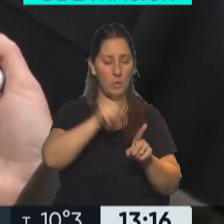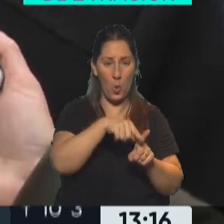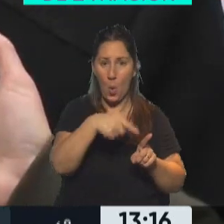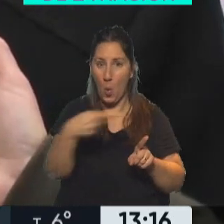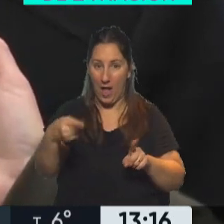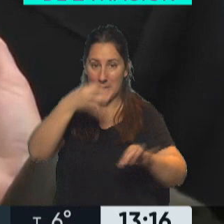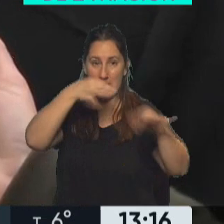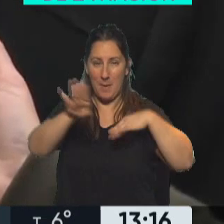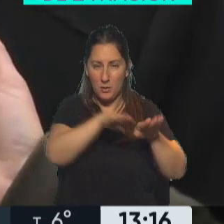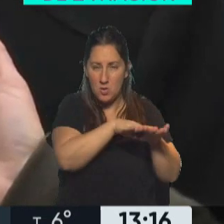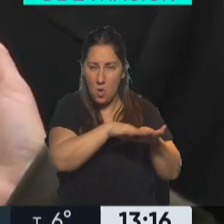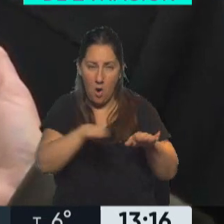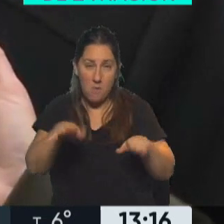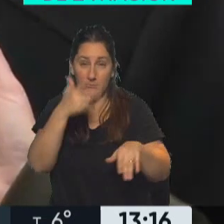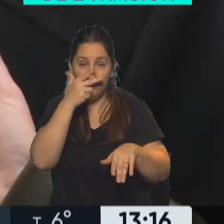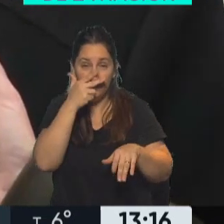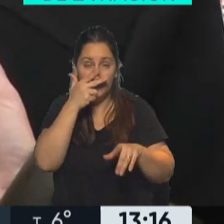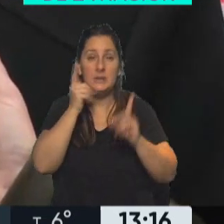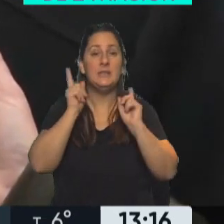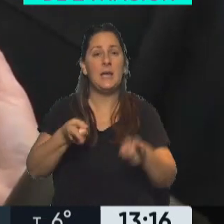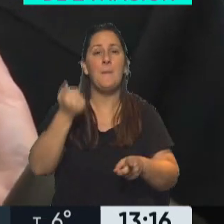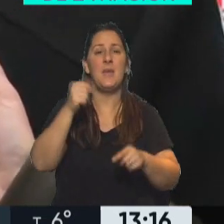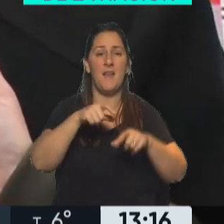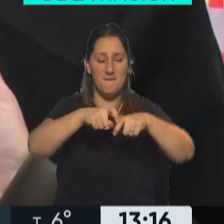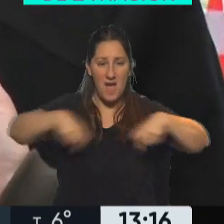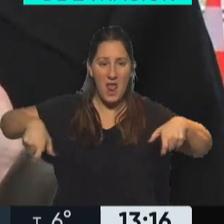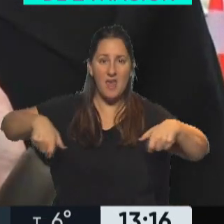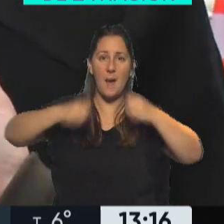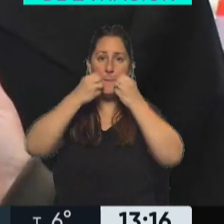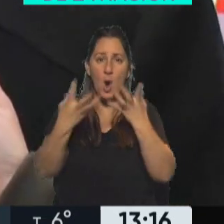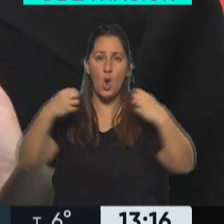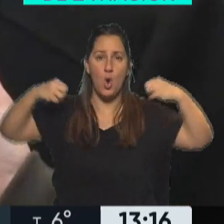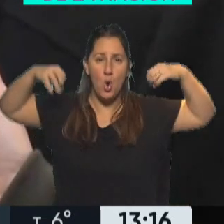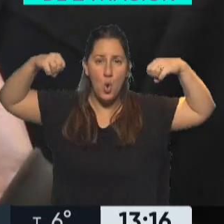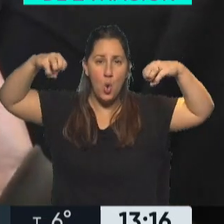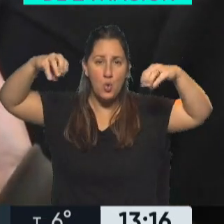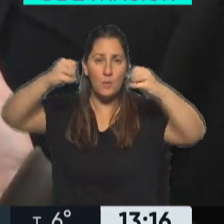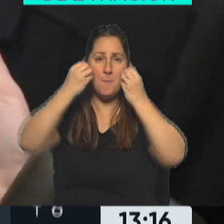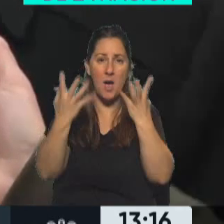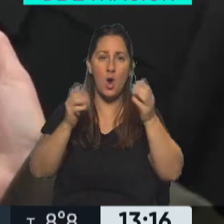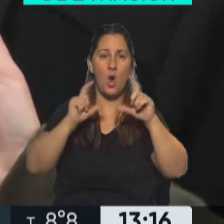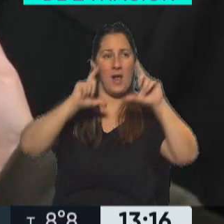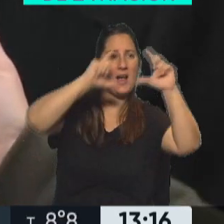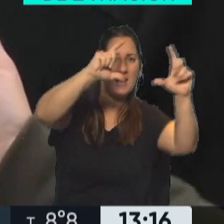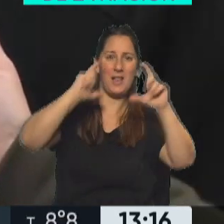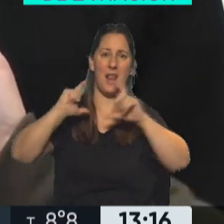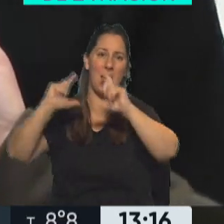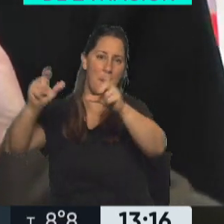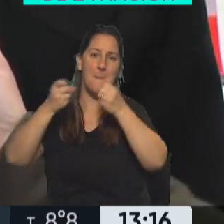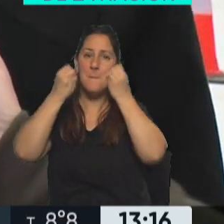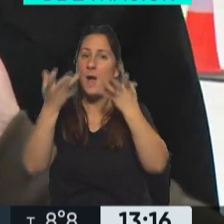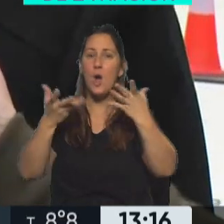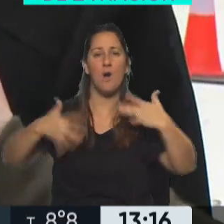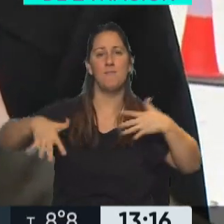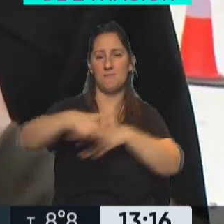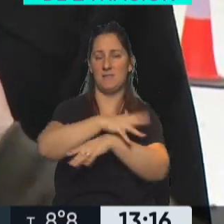de asfalto, sino también mejores veredas, mejor iluminación, mejor señalización, todo lo que hace